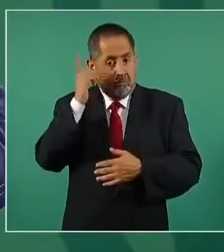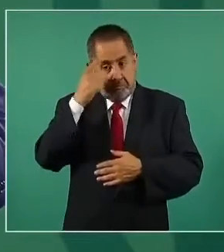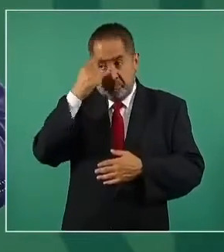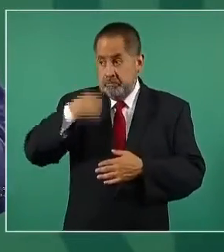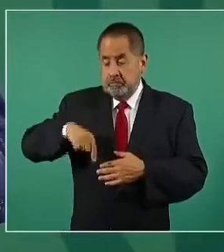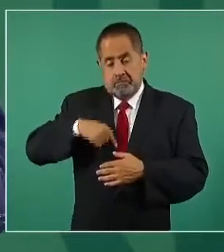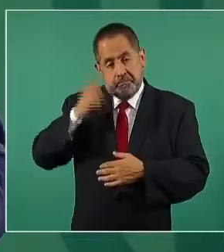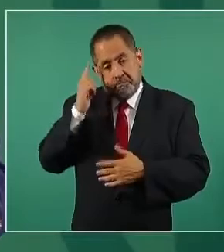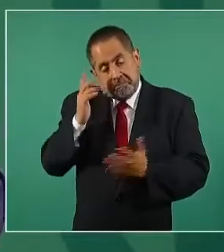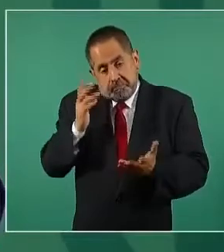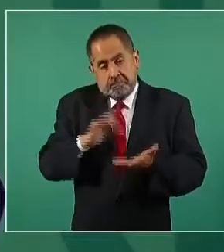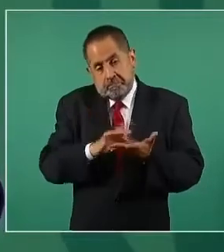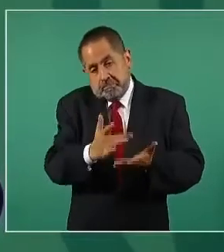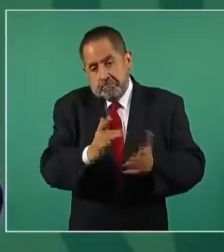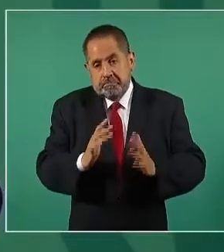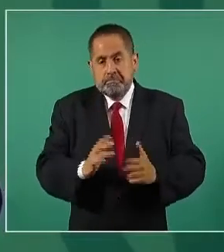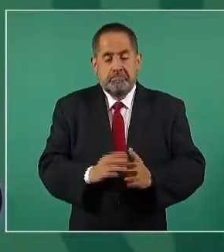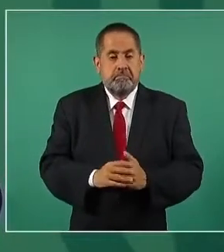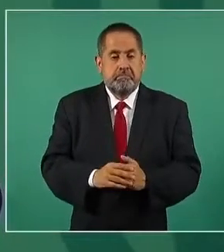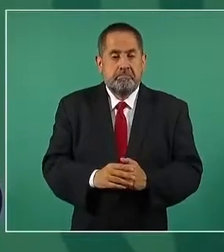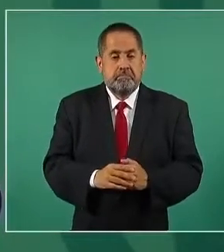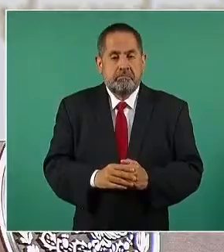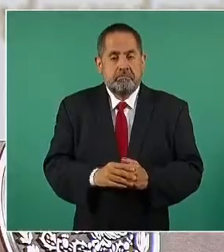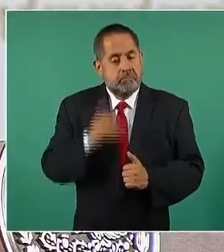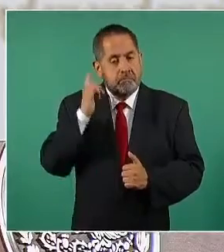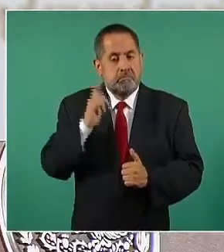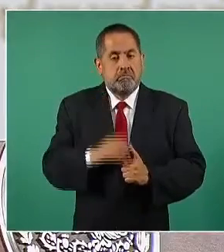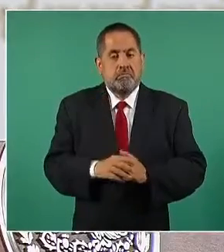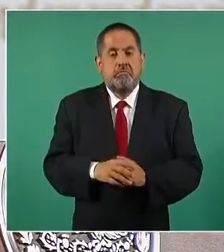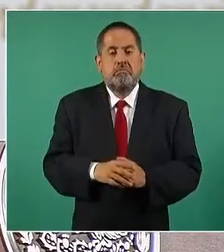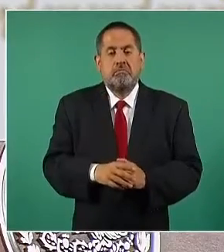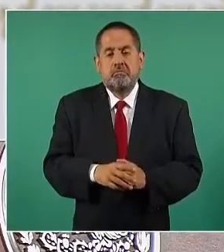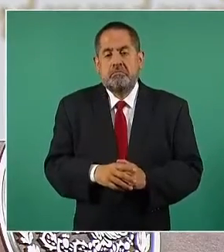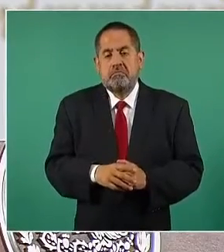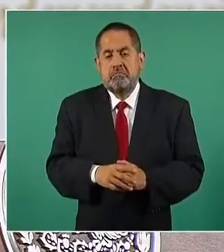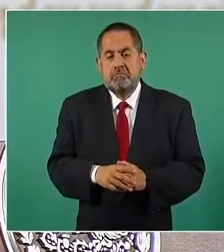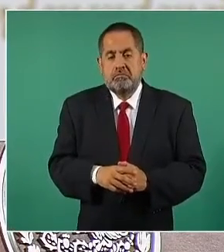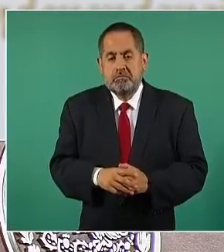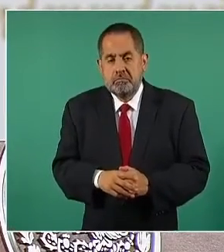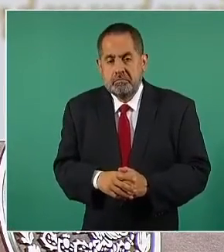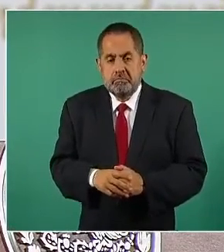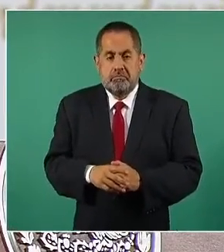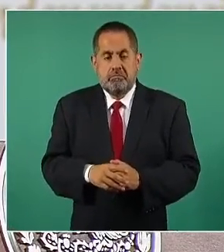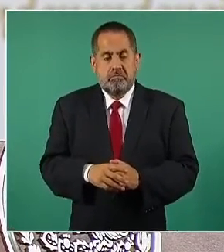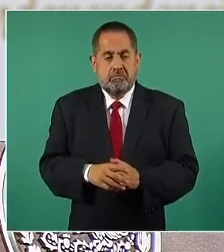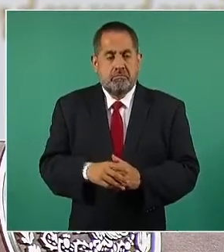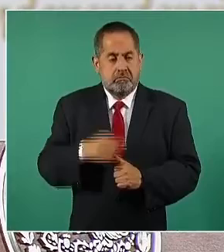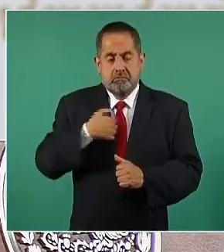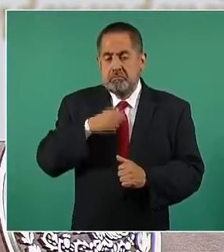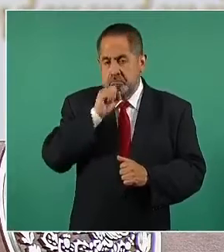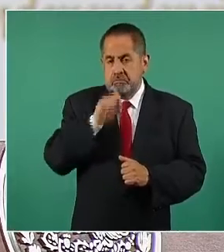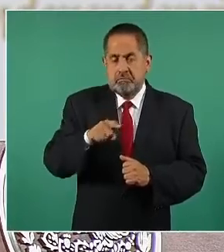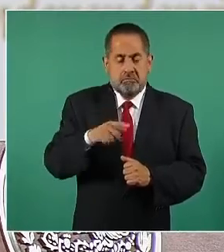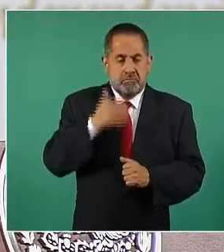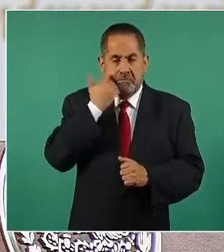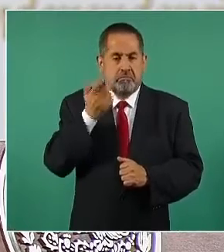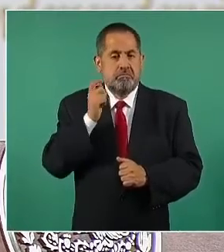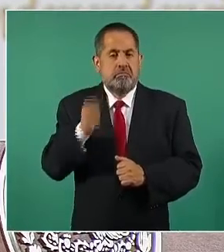deseos y que yo también quiero que